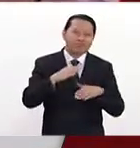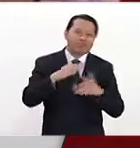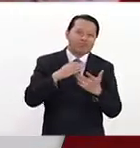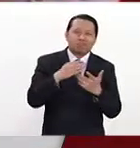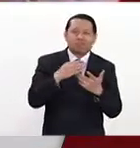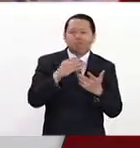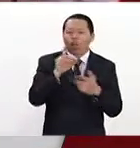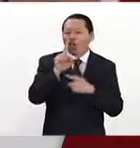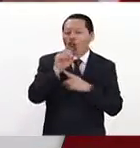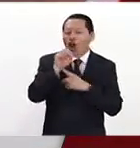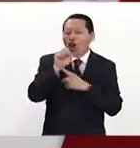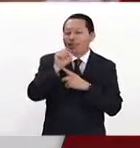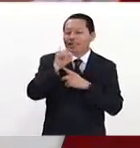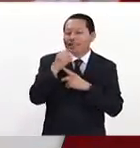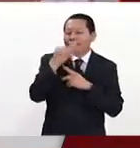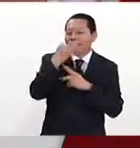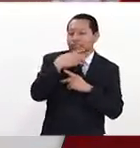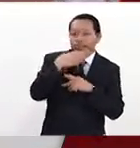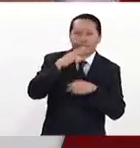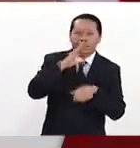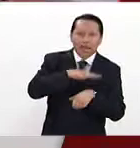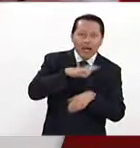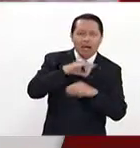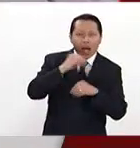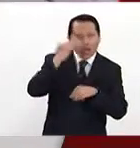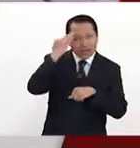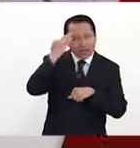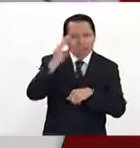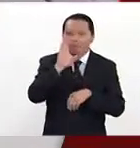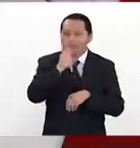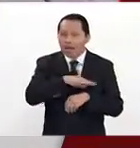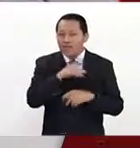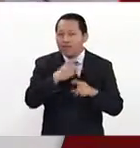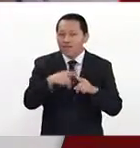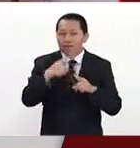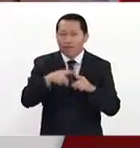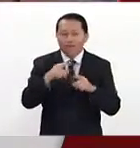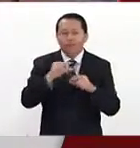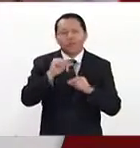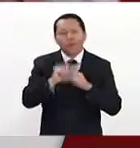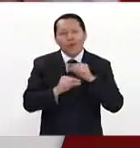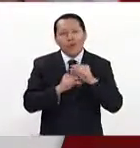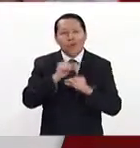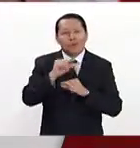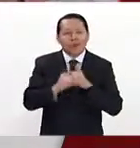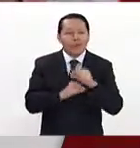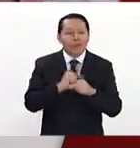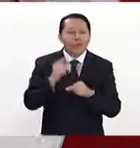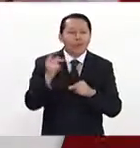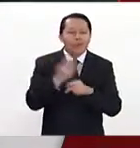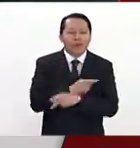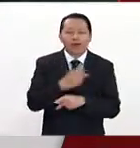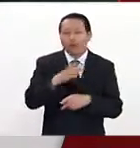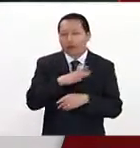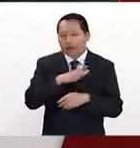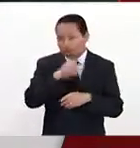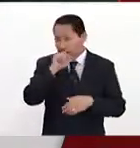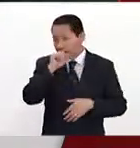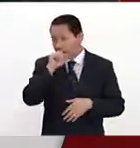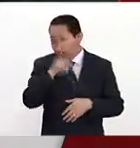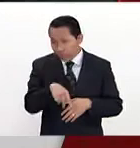correcto. Cuando vamos sumando todas estas cosas, claramente entendemos el impacto de las bacterias